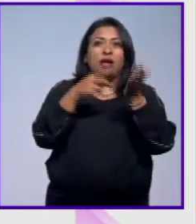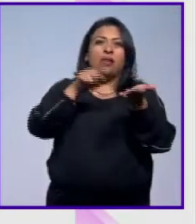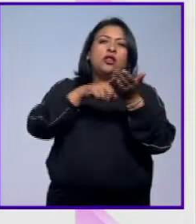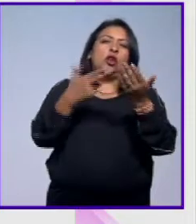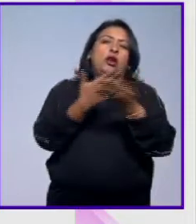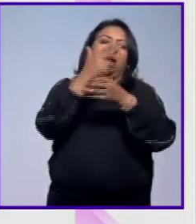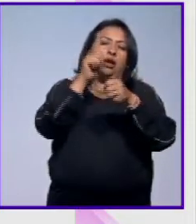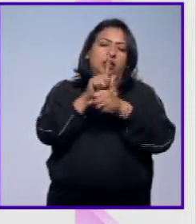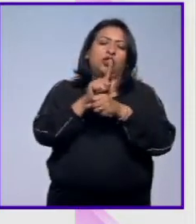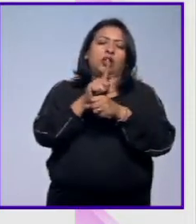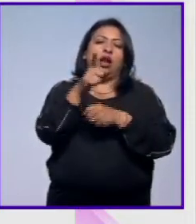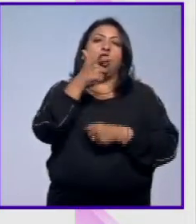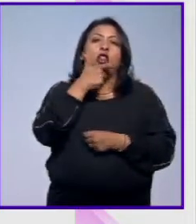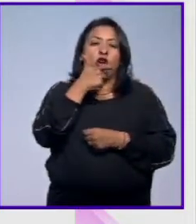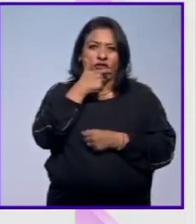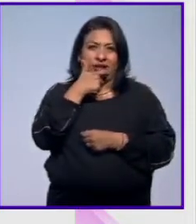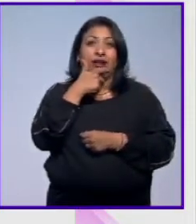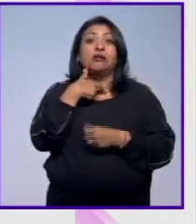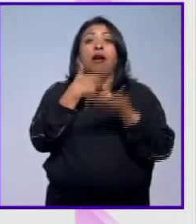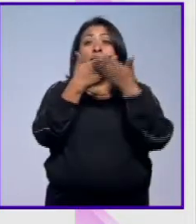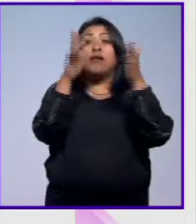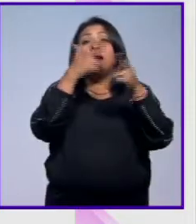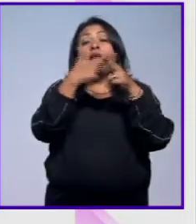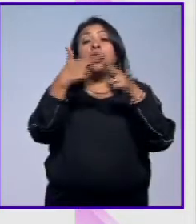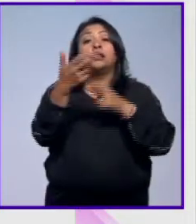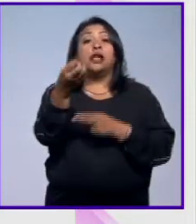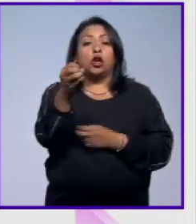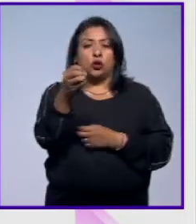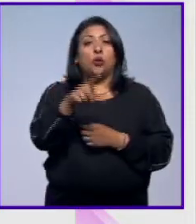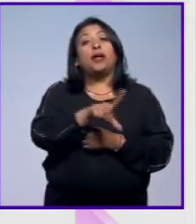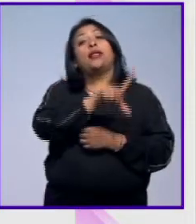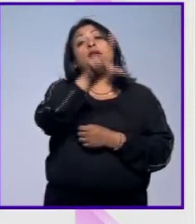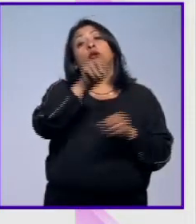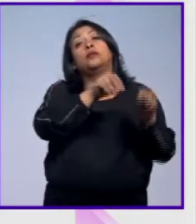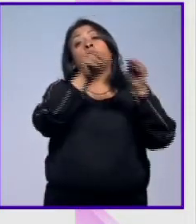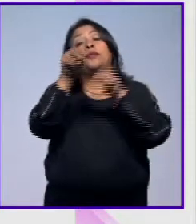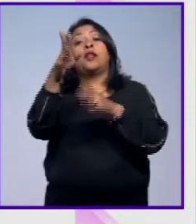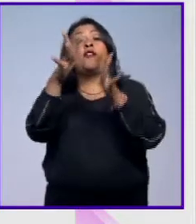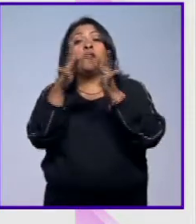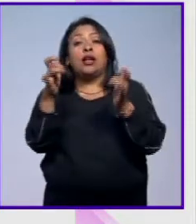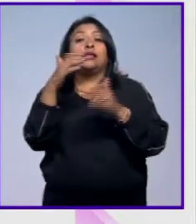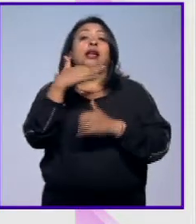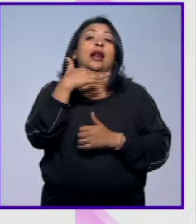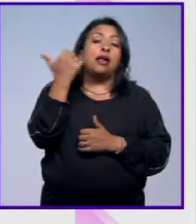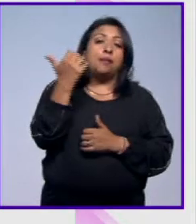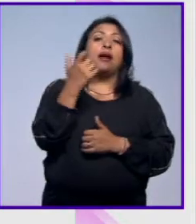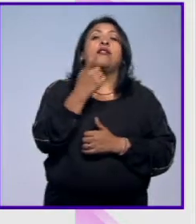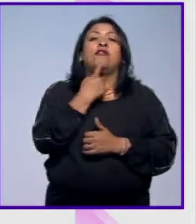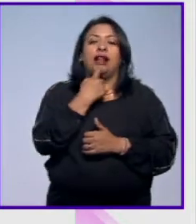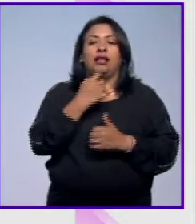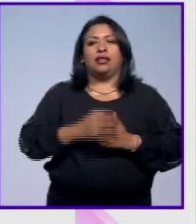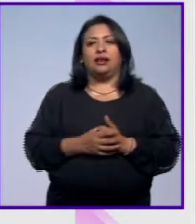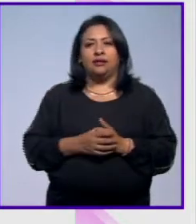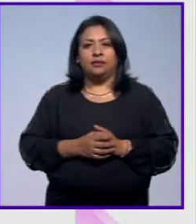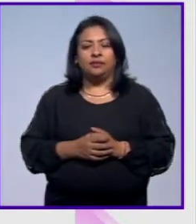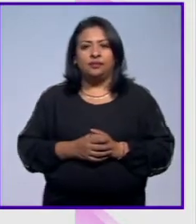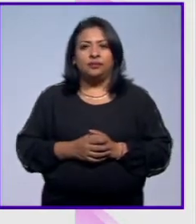Portrait Gallery de Londres y permanecerá abierta hasta octubre posteriormente llegará a Francia Alemania y Finlandia